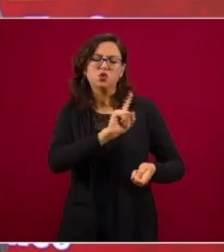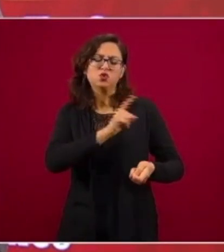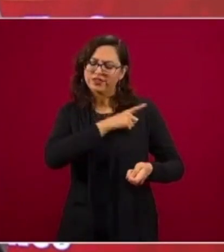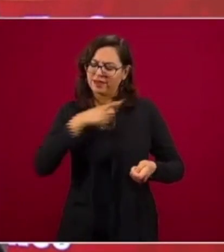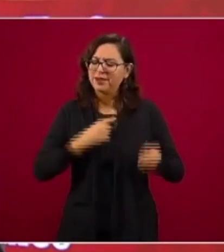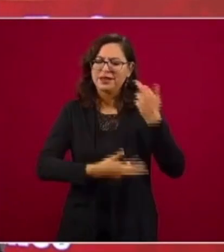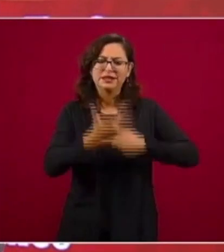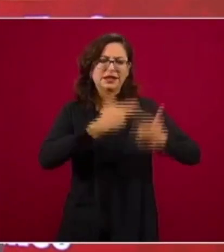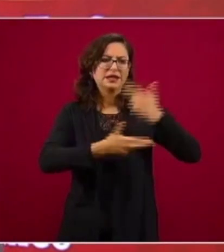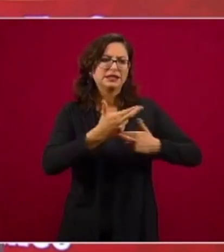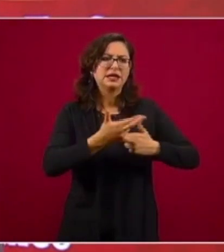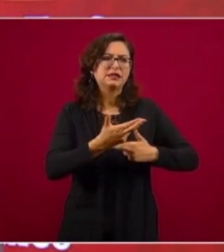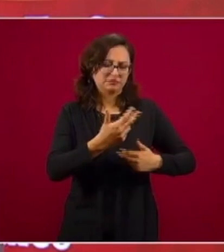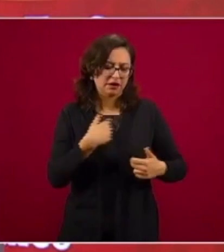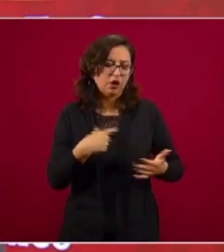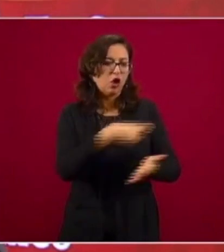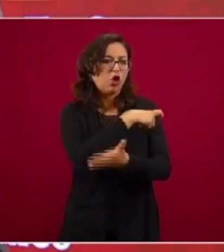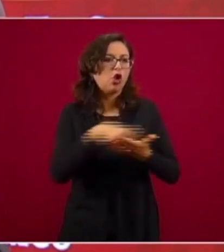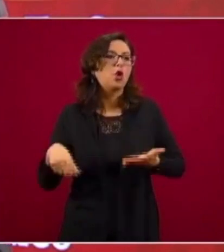Entonces, ¿cómo no?